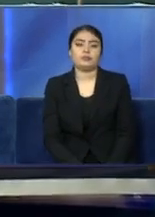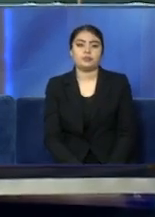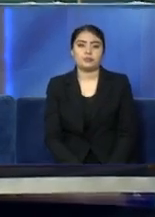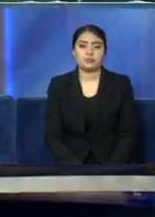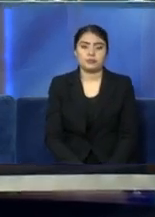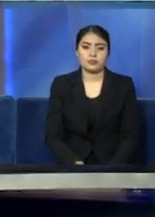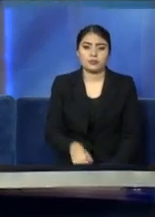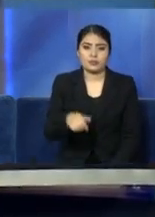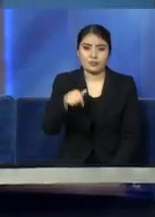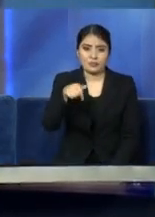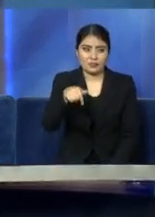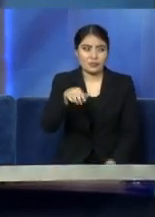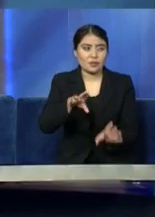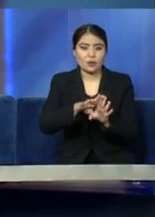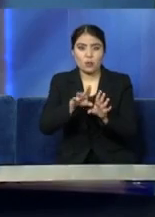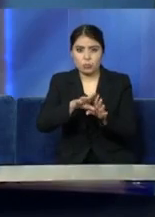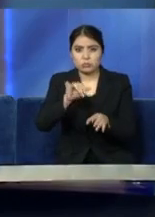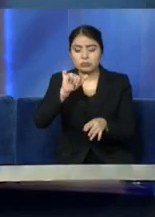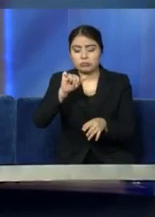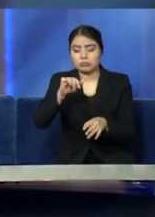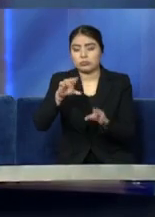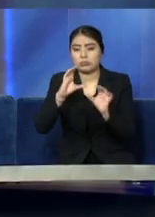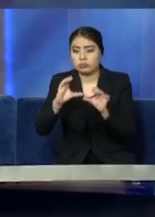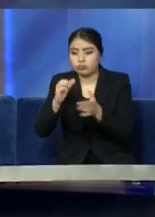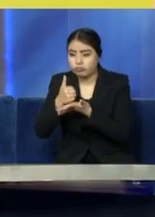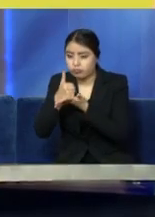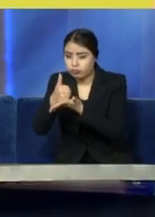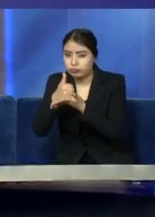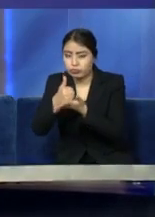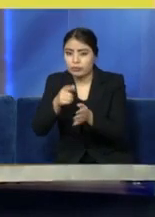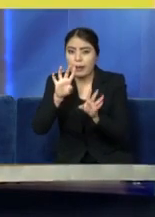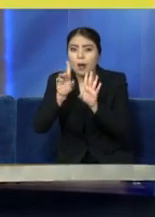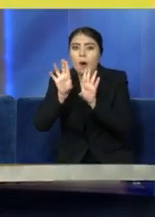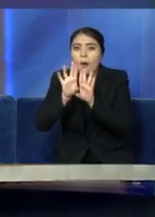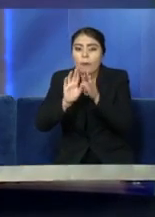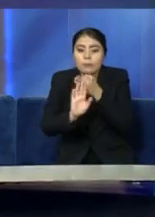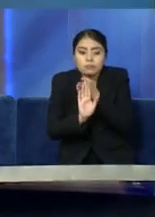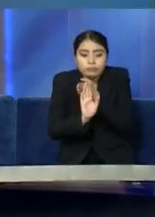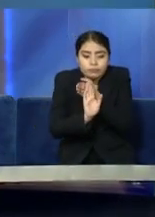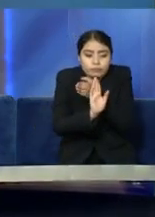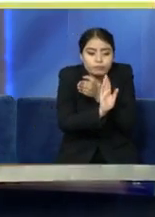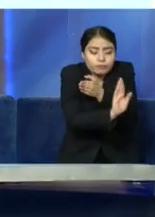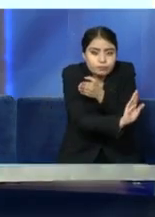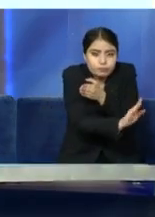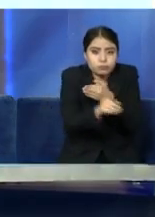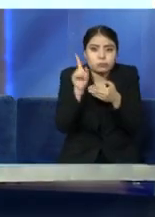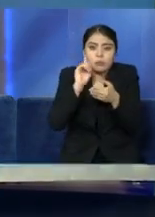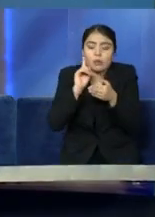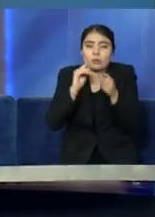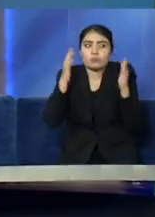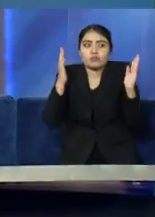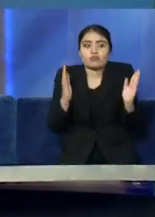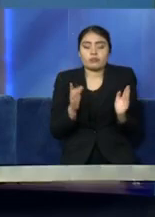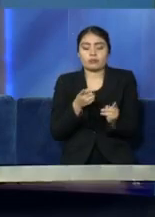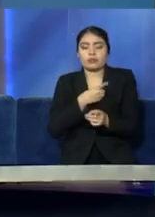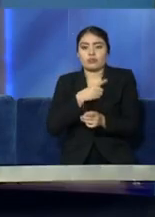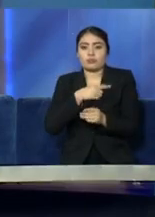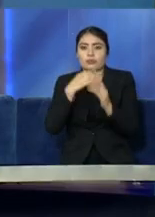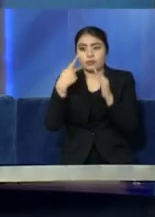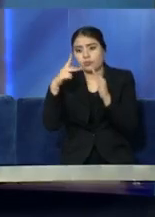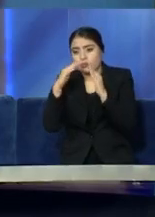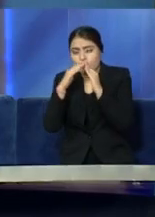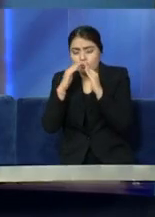único caso que hemos tenido en Torreón, nos ayudó a que el aislamiento se hiciera de manera adecuada y que de eso no hubiera contagios